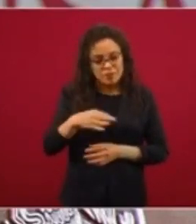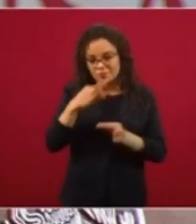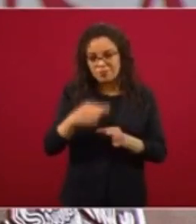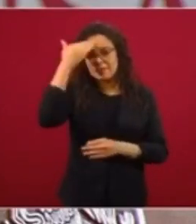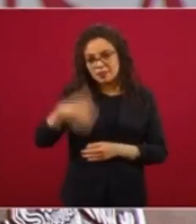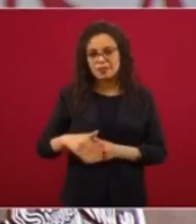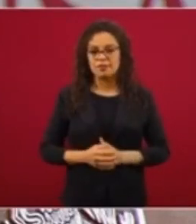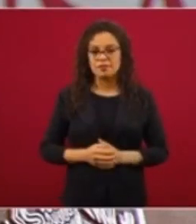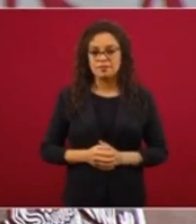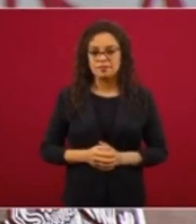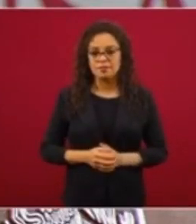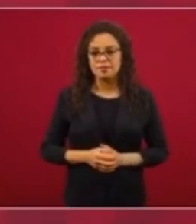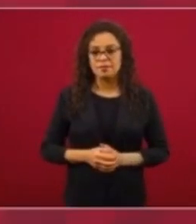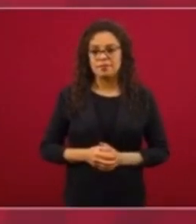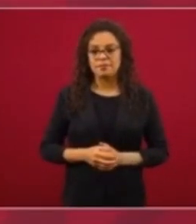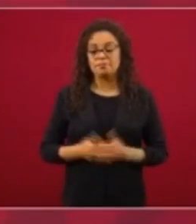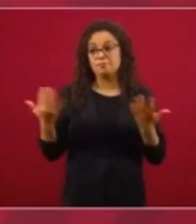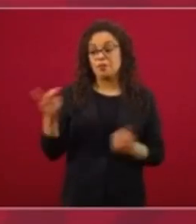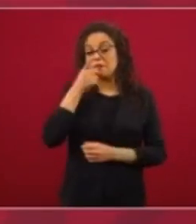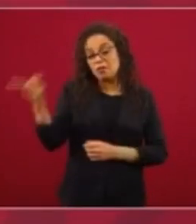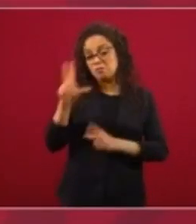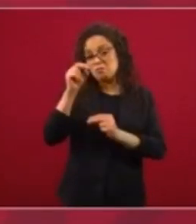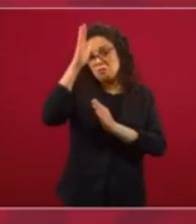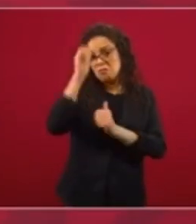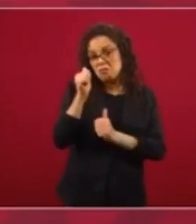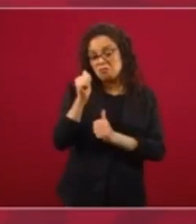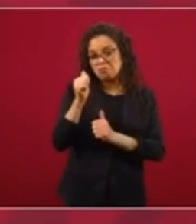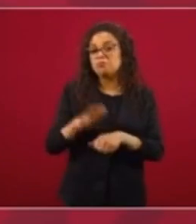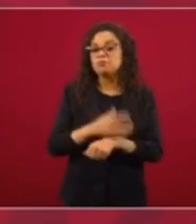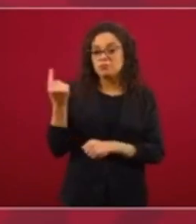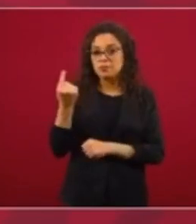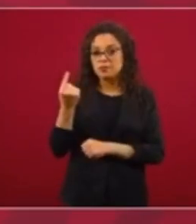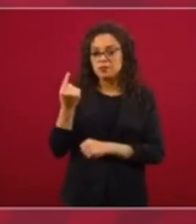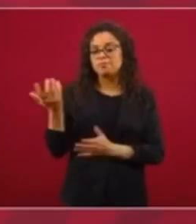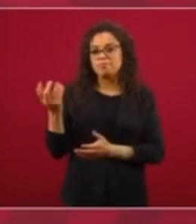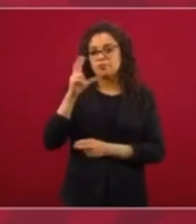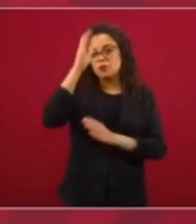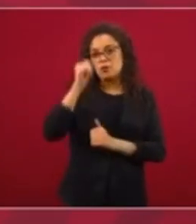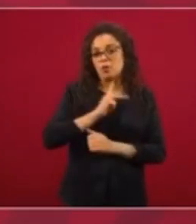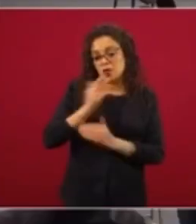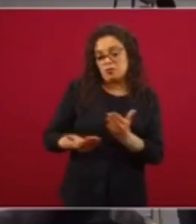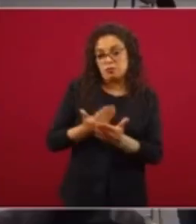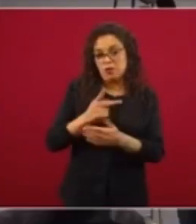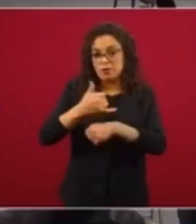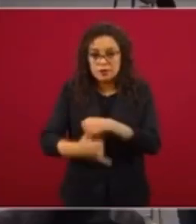Es oponerse porque están en contra de nuestro proyecto.